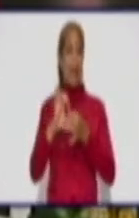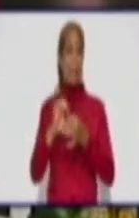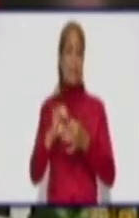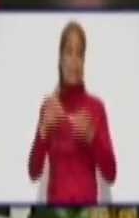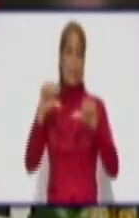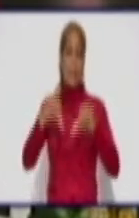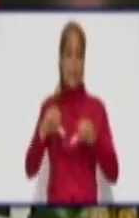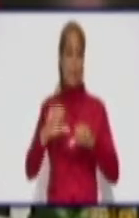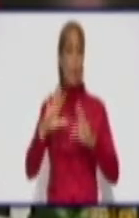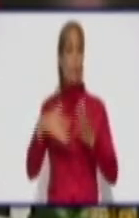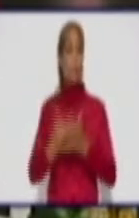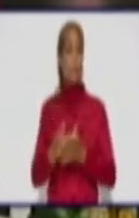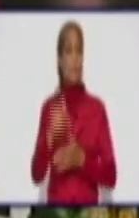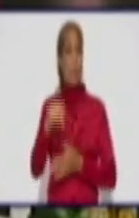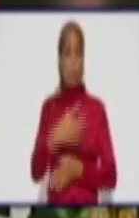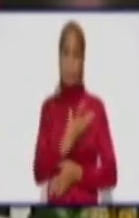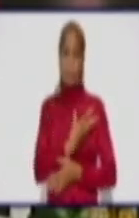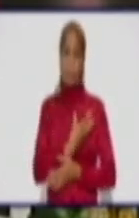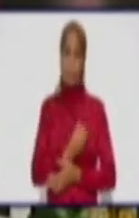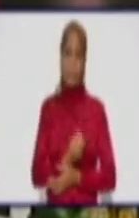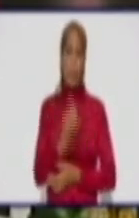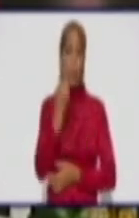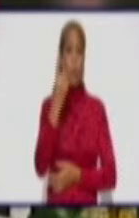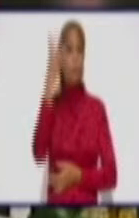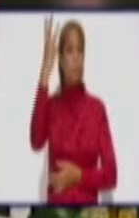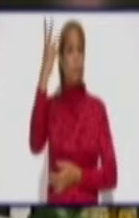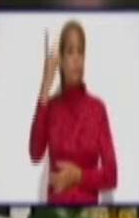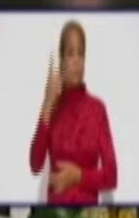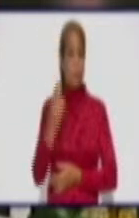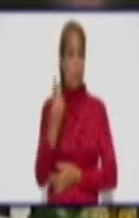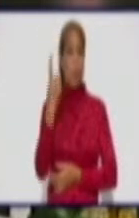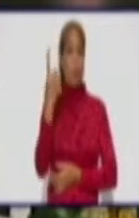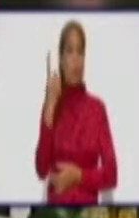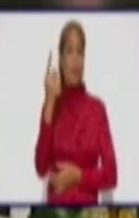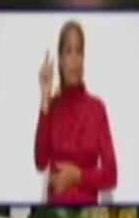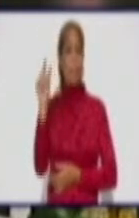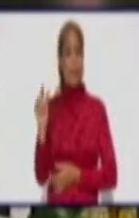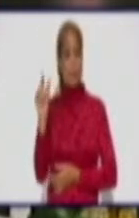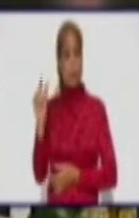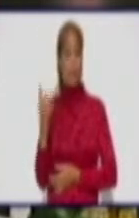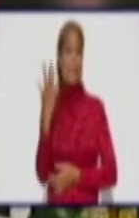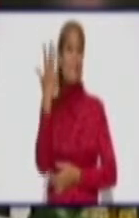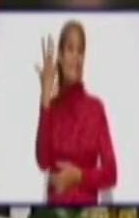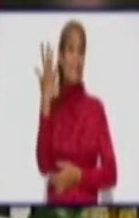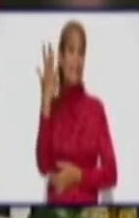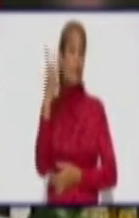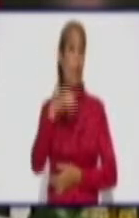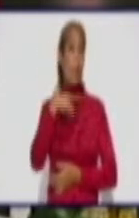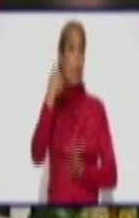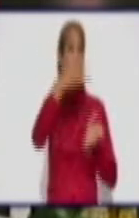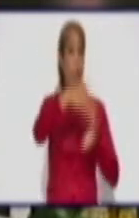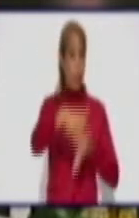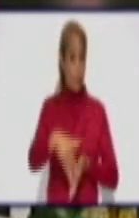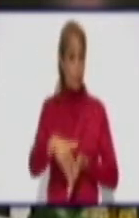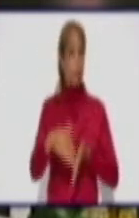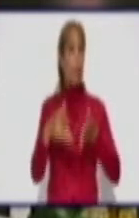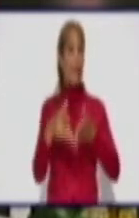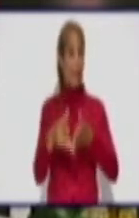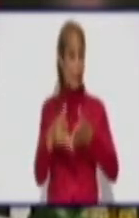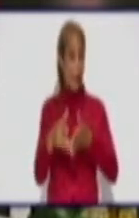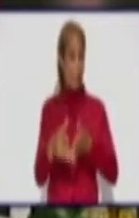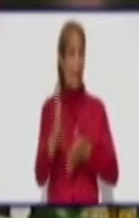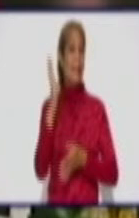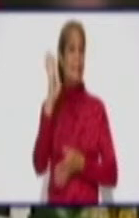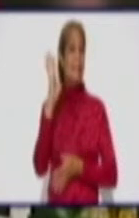bueno para la provincia reportándose a una cifra nunca antes reportada de 5 fallecidos. Una lamentable noticia.